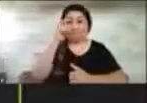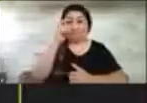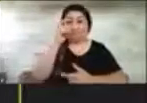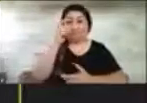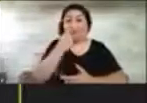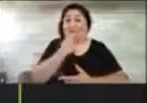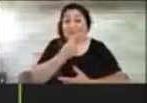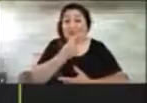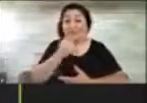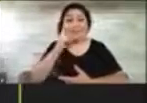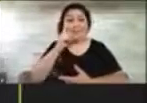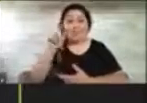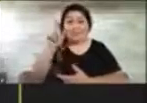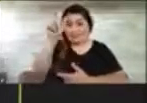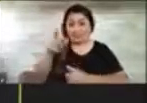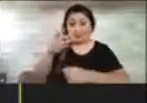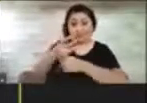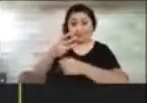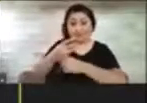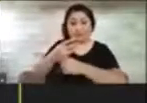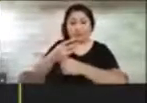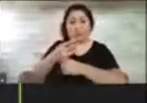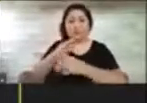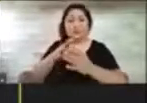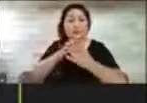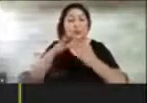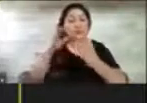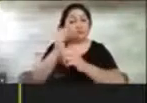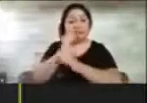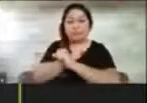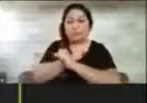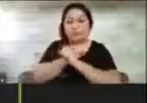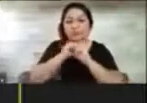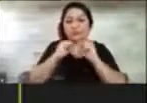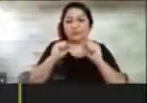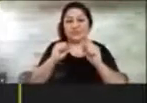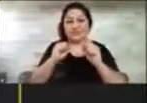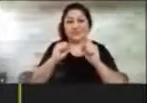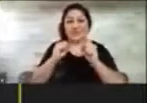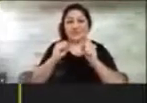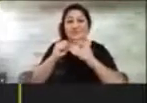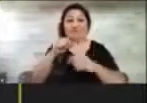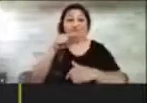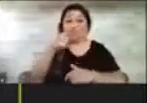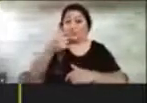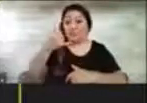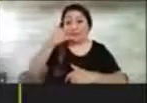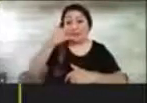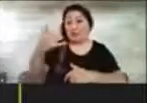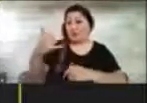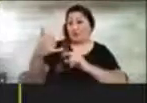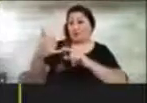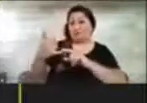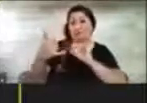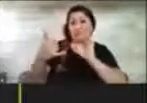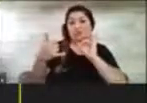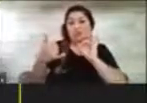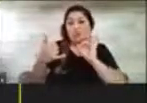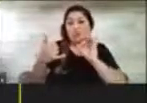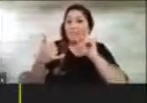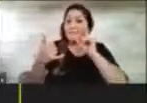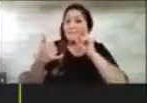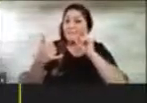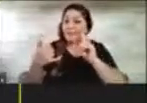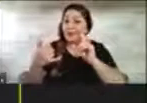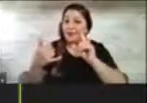en una tarea casi imposible en un celular normal con la complejidad que tiene el que estamos